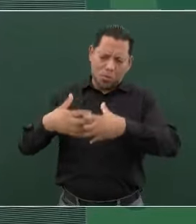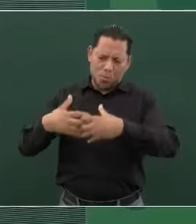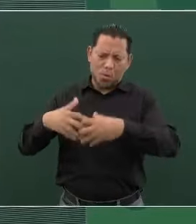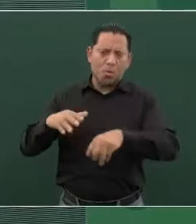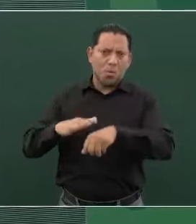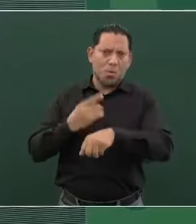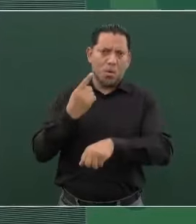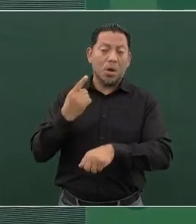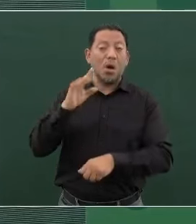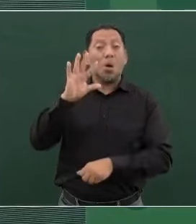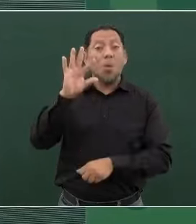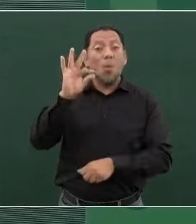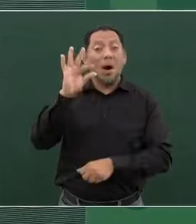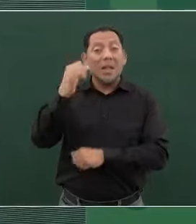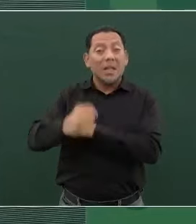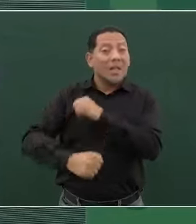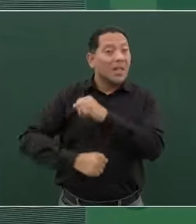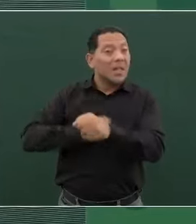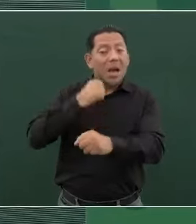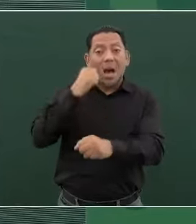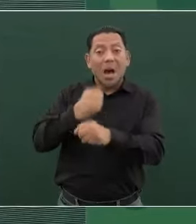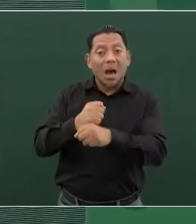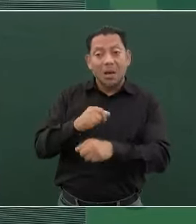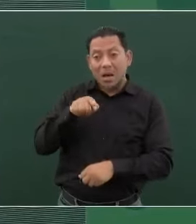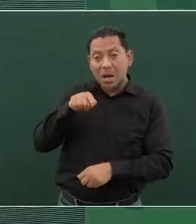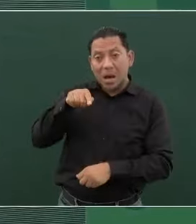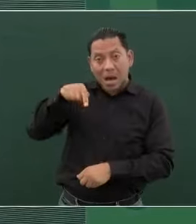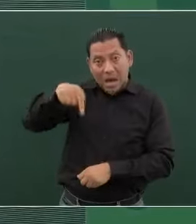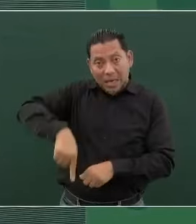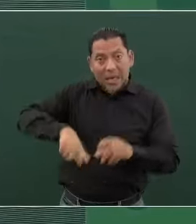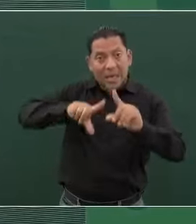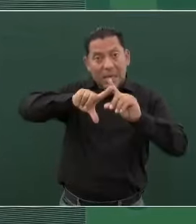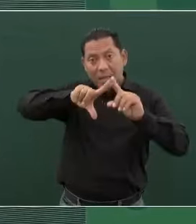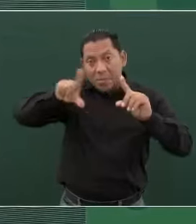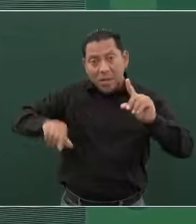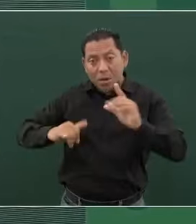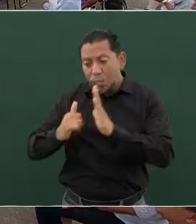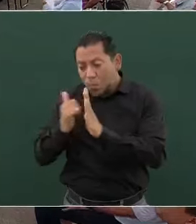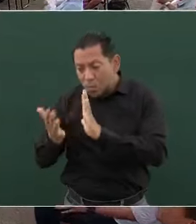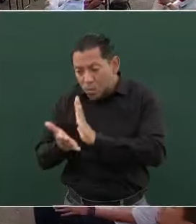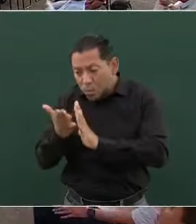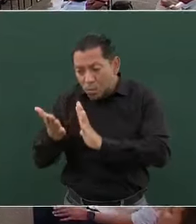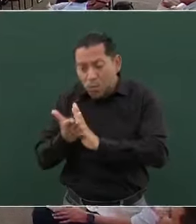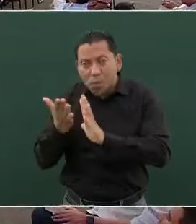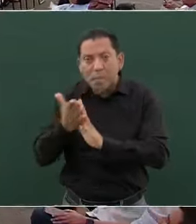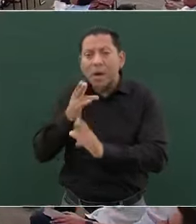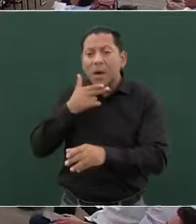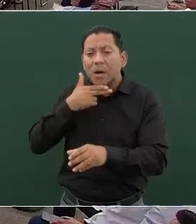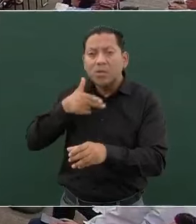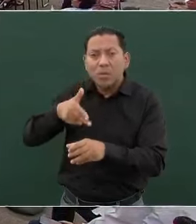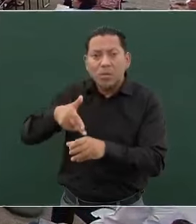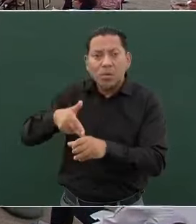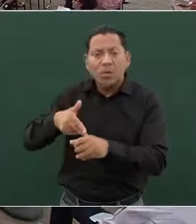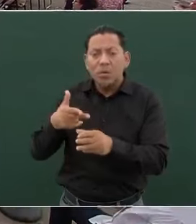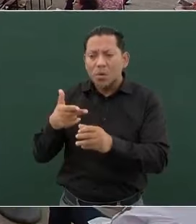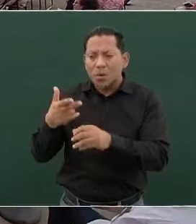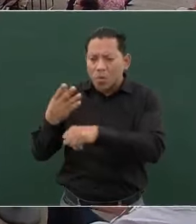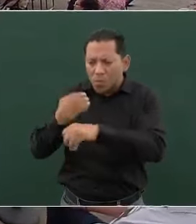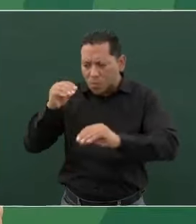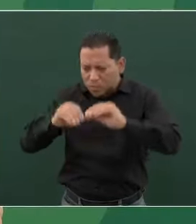porque llevaban más de 40 años que no se hacía una refinería en el país y se hace una